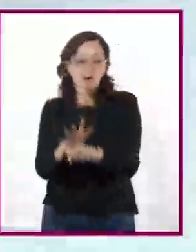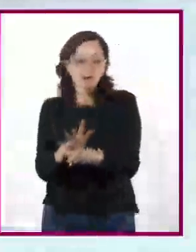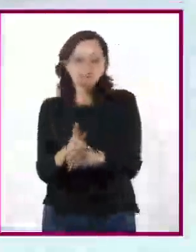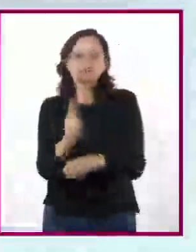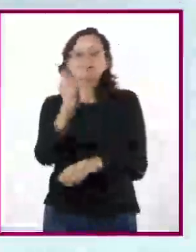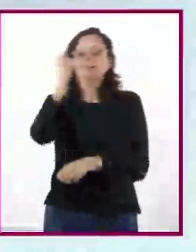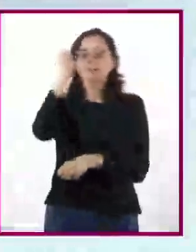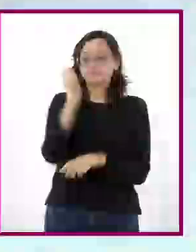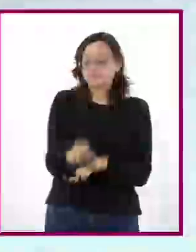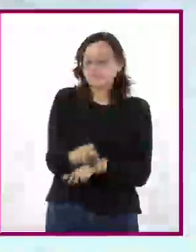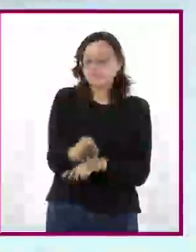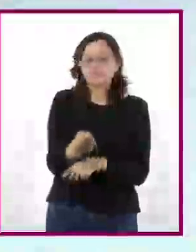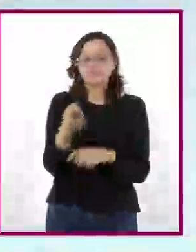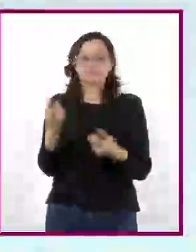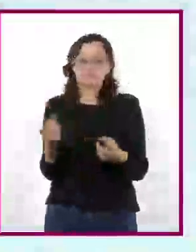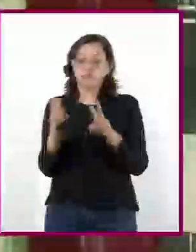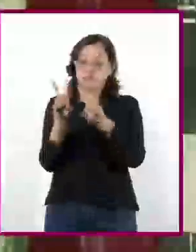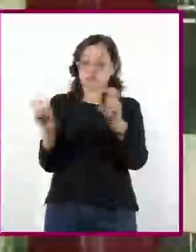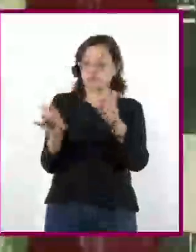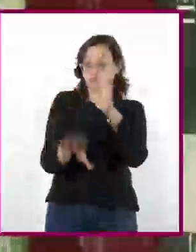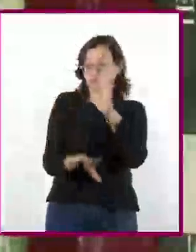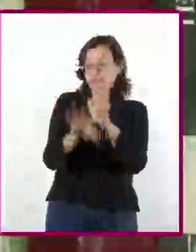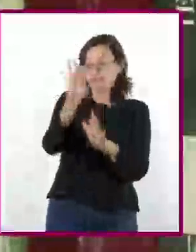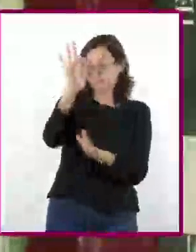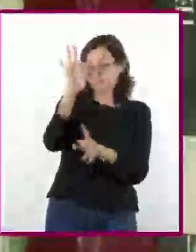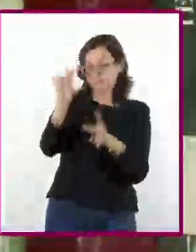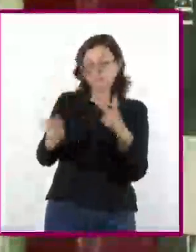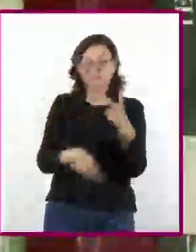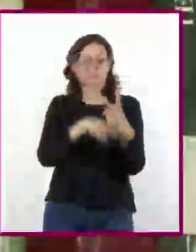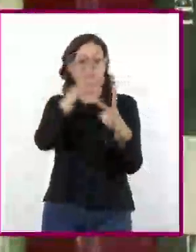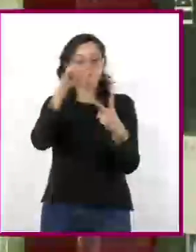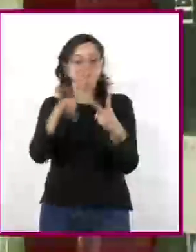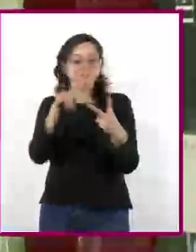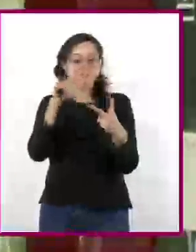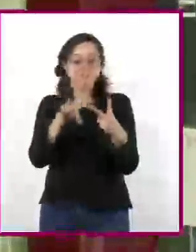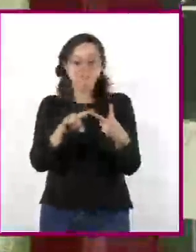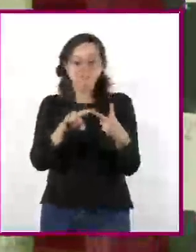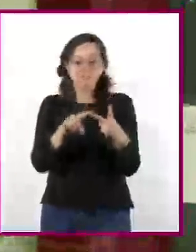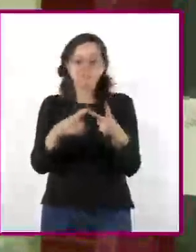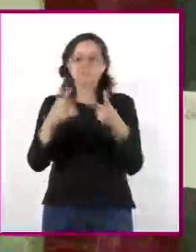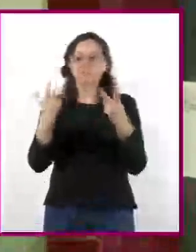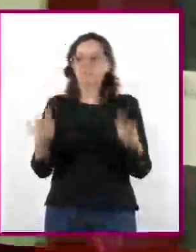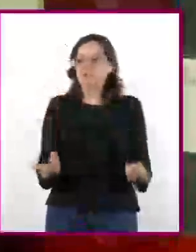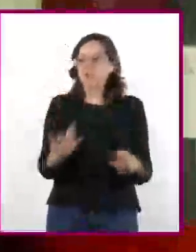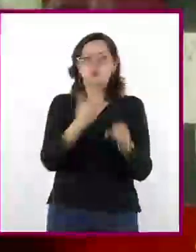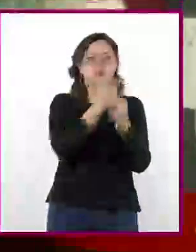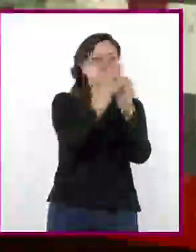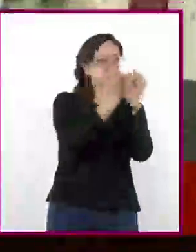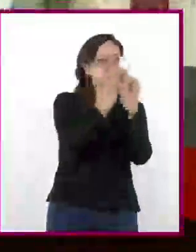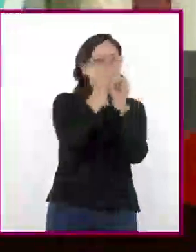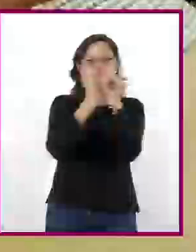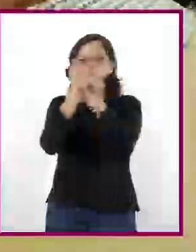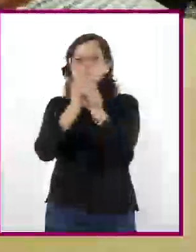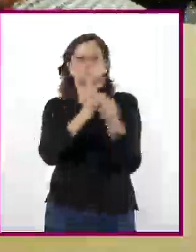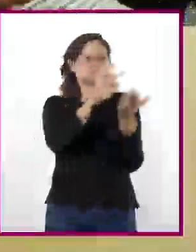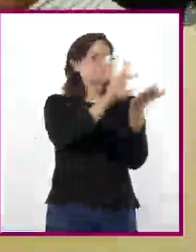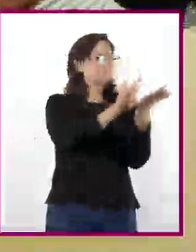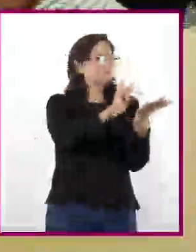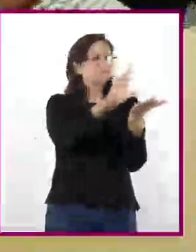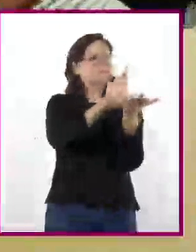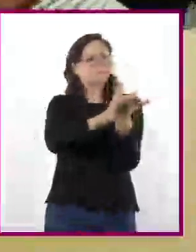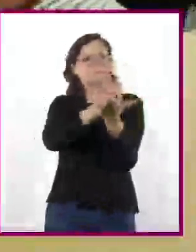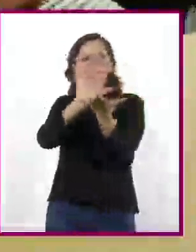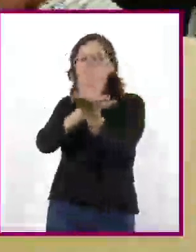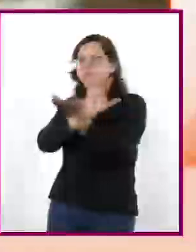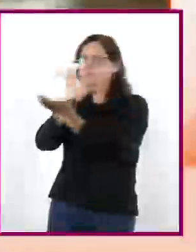es decir, seleccionar un tema. En segundo lugar, recolectar la información a través de diversas fuentes que se